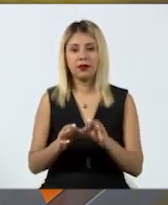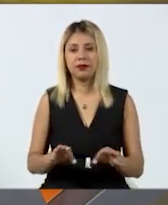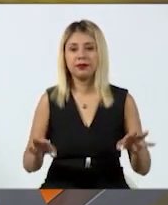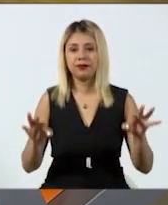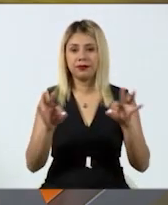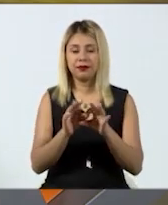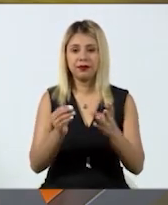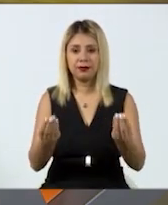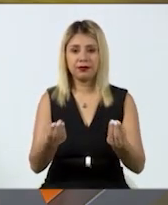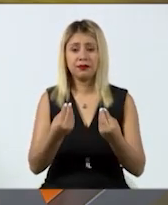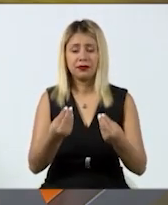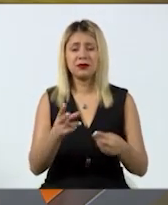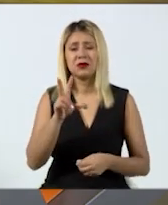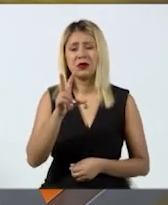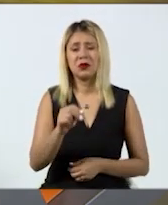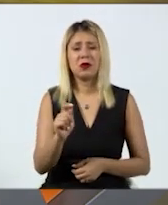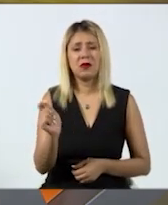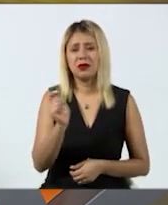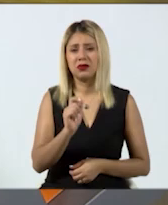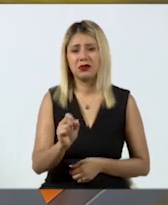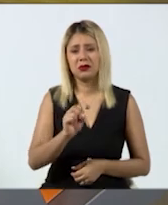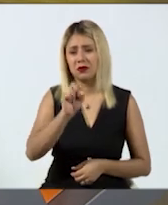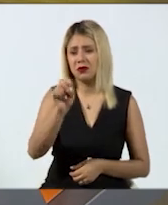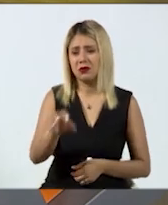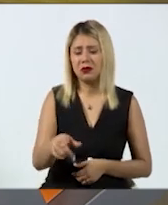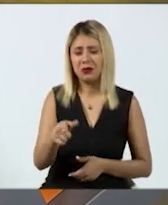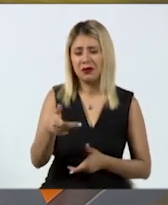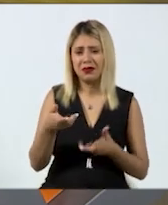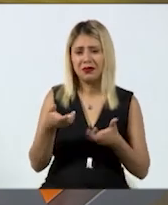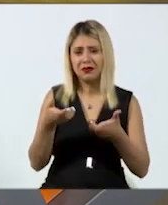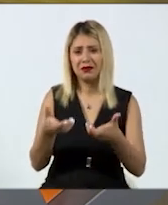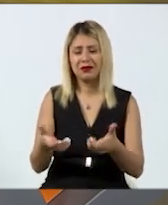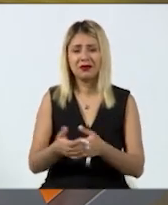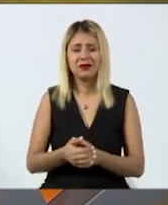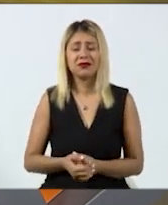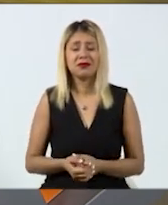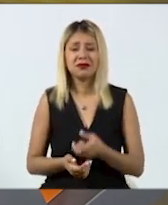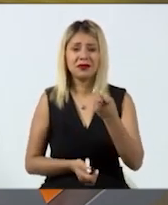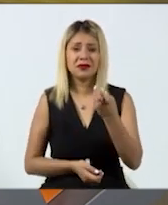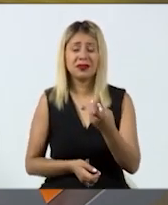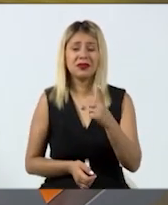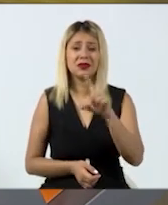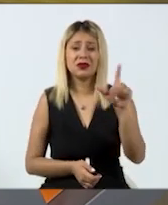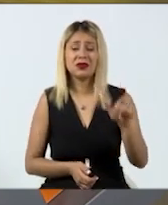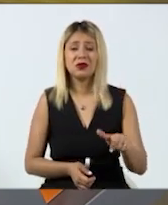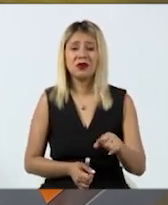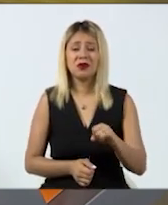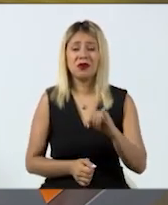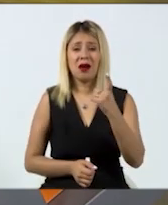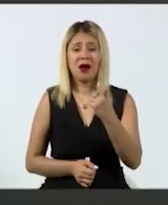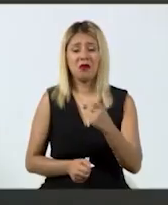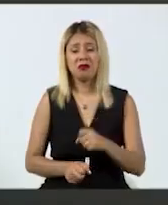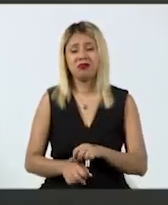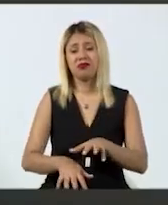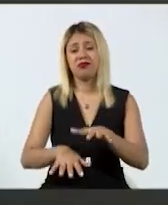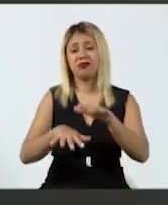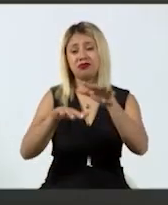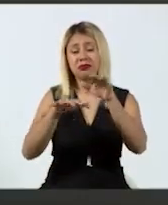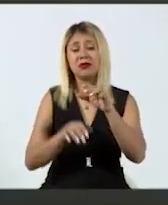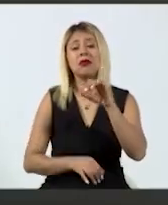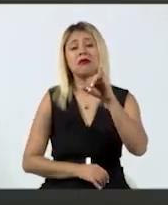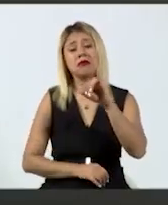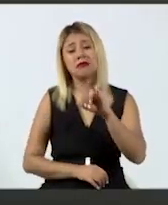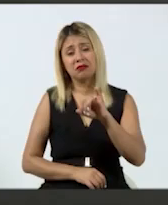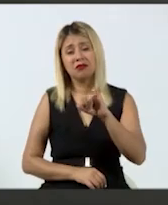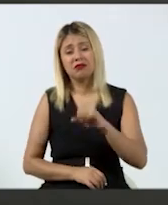no tirar basura en los afluentes, porque luego vienen las inundaciones. Sí, prácticamente es una de las condiciones